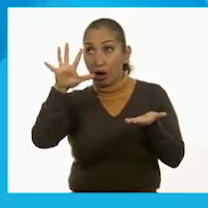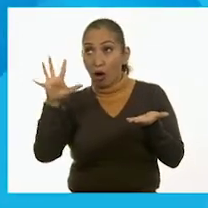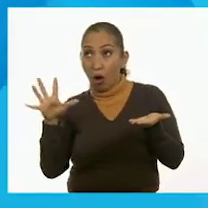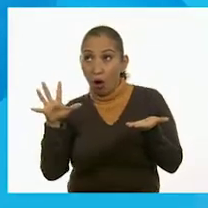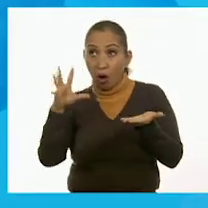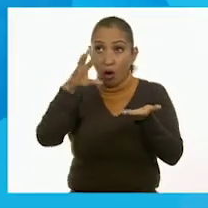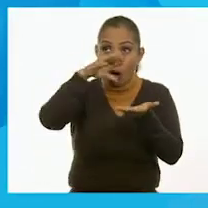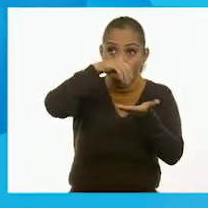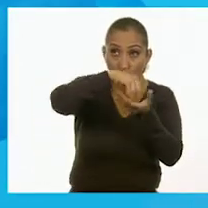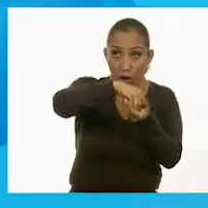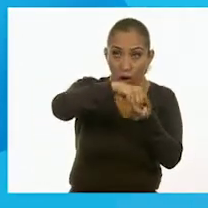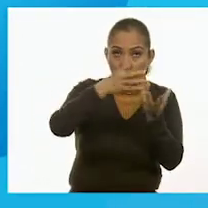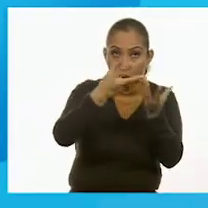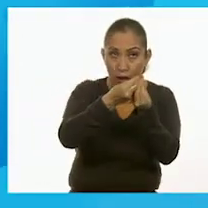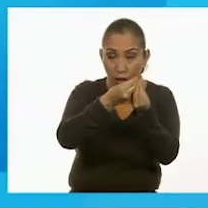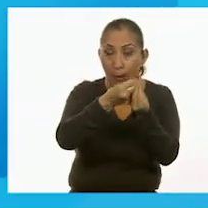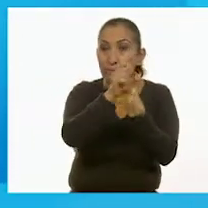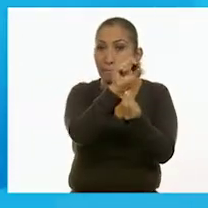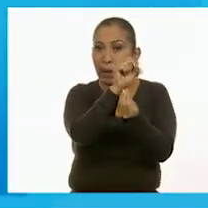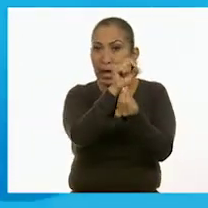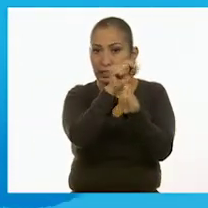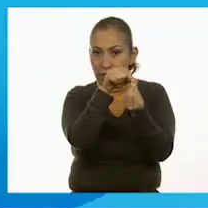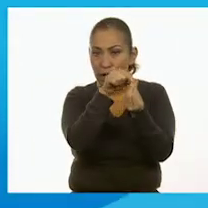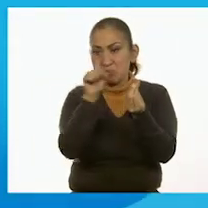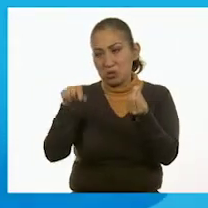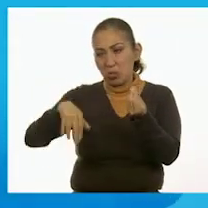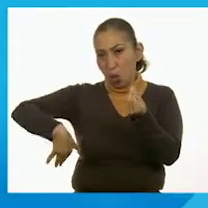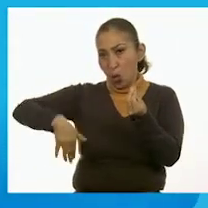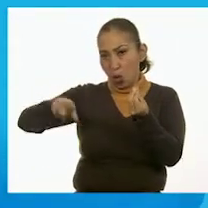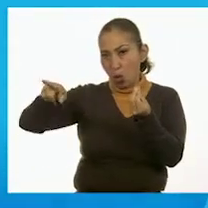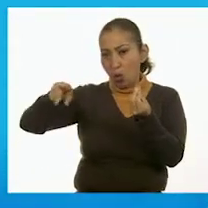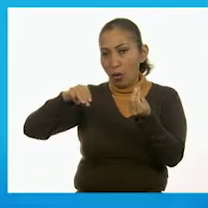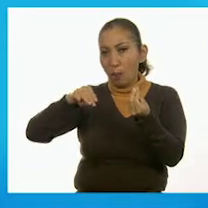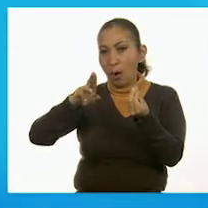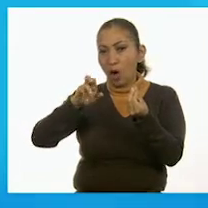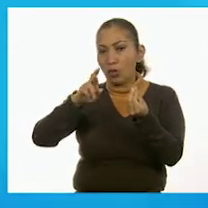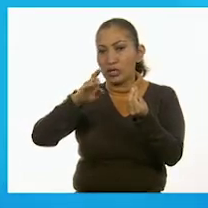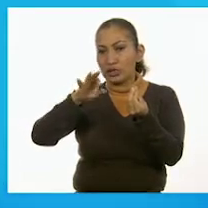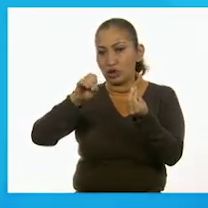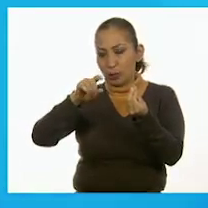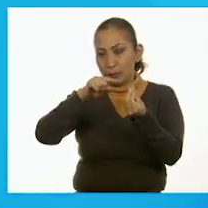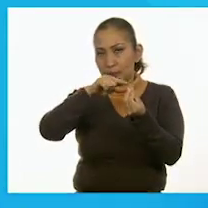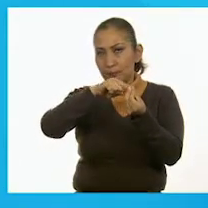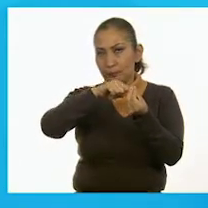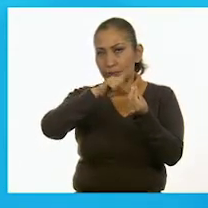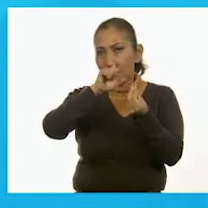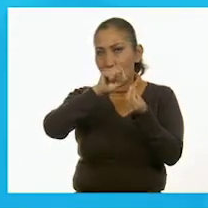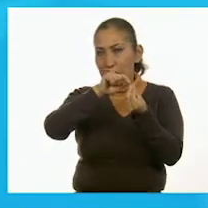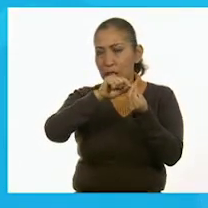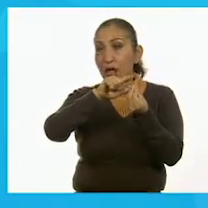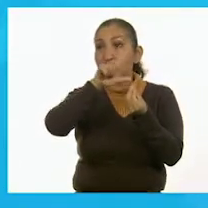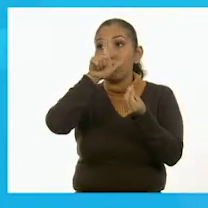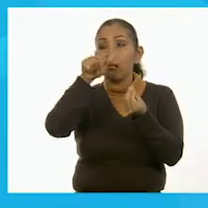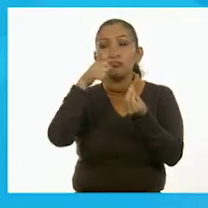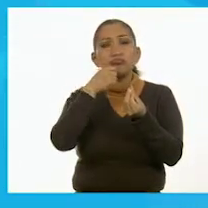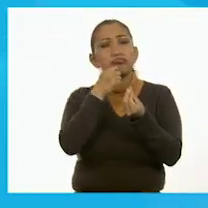agregaste son 20. Ajá. Lo mismo que había dicho... Mauricio. Mauricio. Y luego,